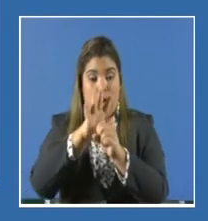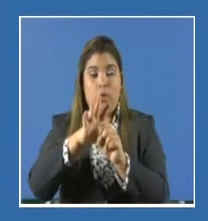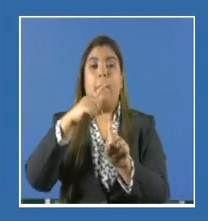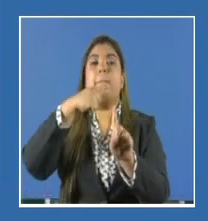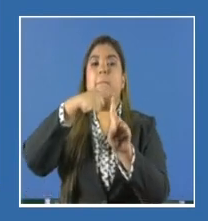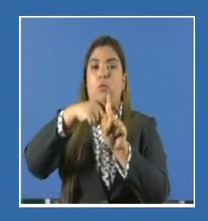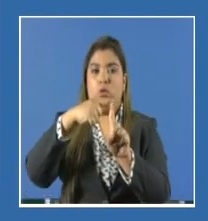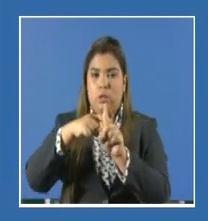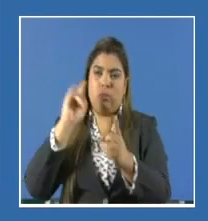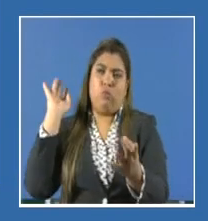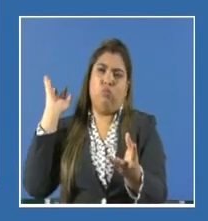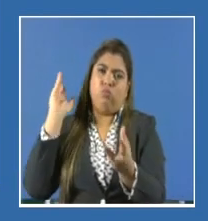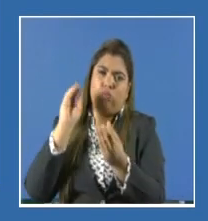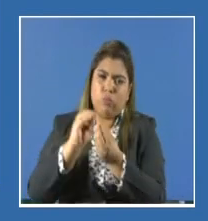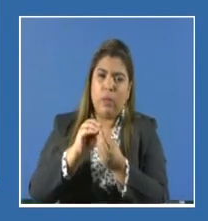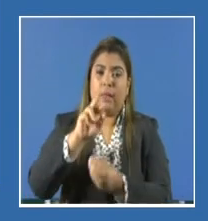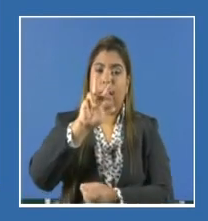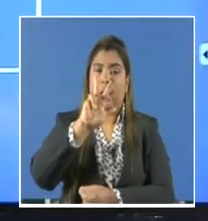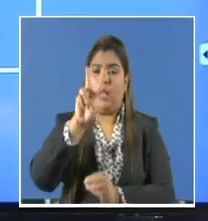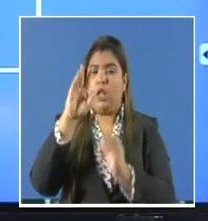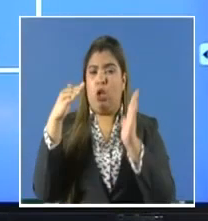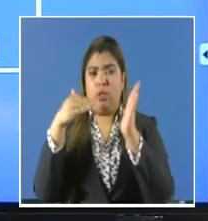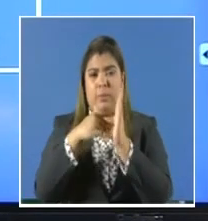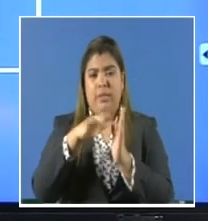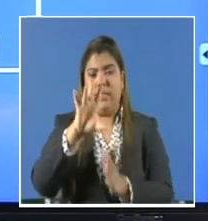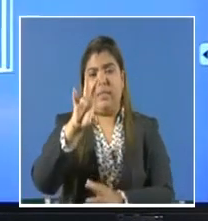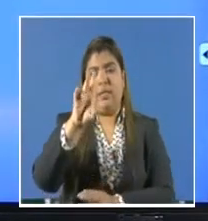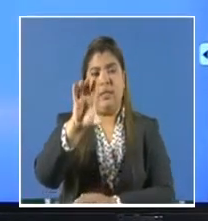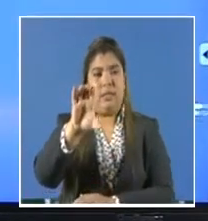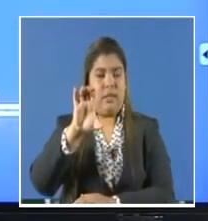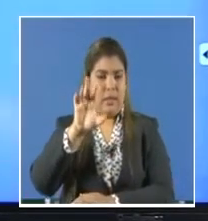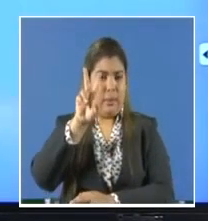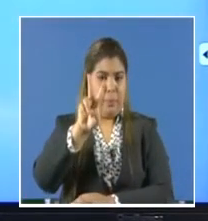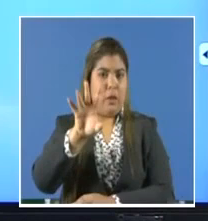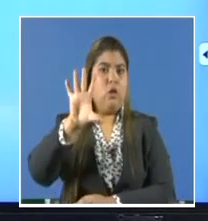acumuladas, 32.728.